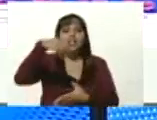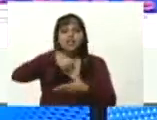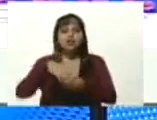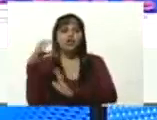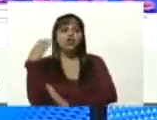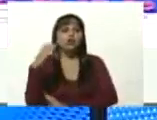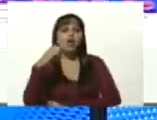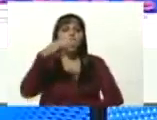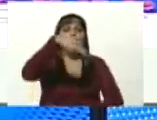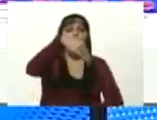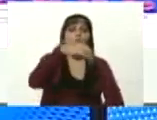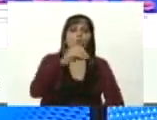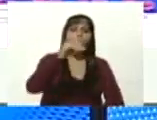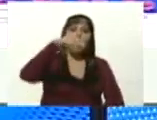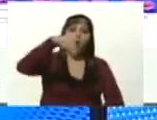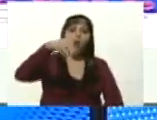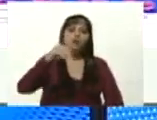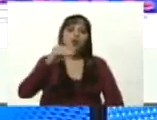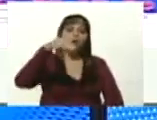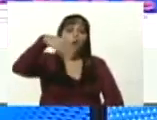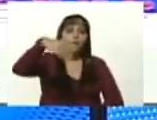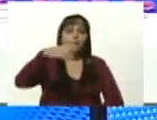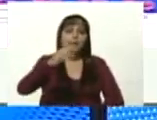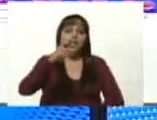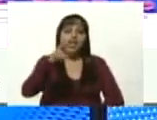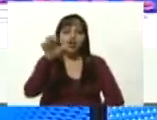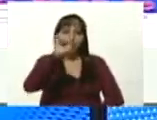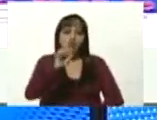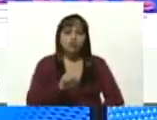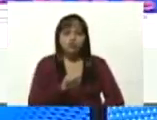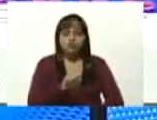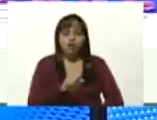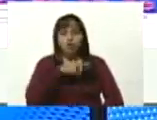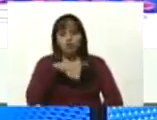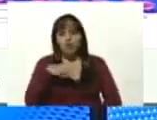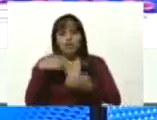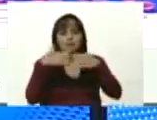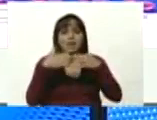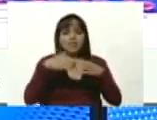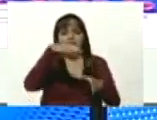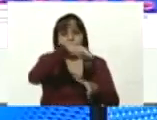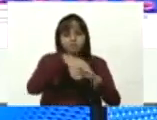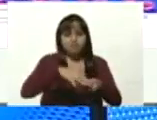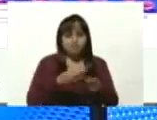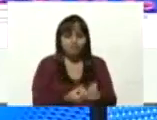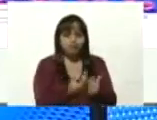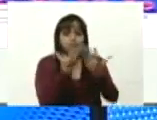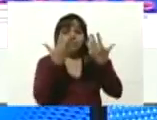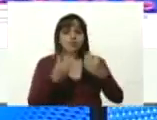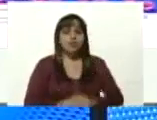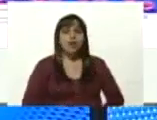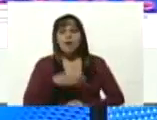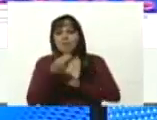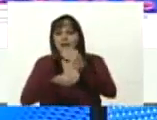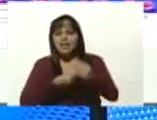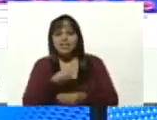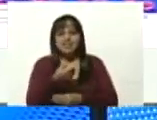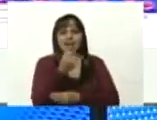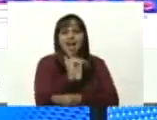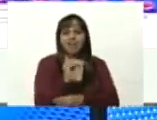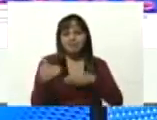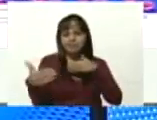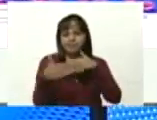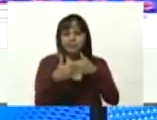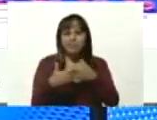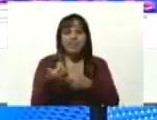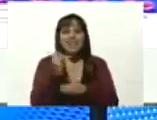Monómeros nuestra empresa de fertilizantes para crear una provocación que